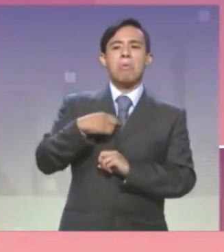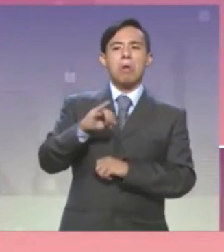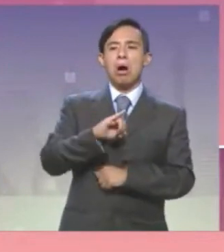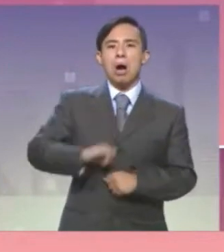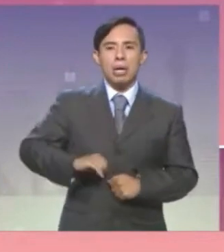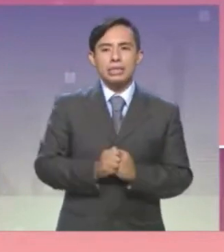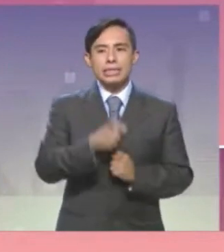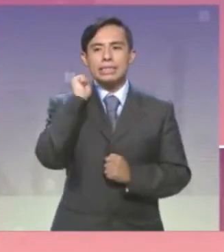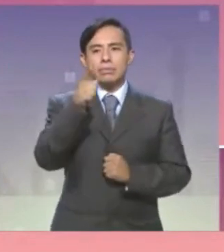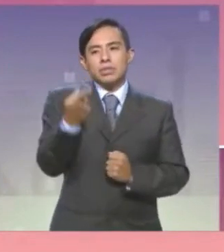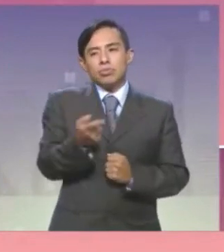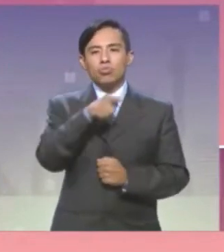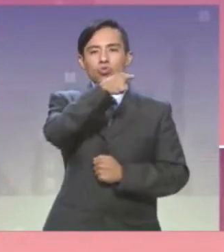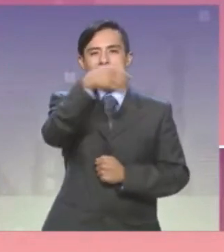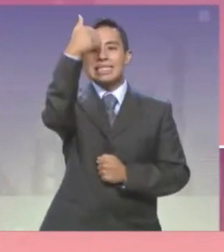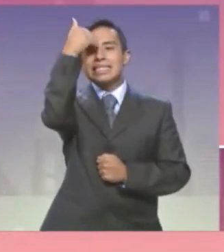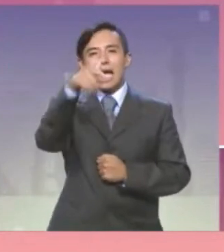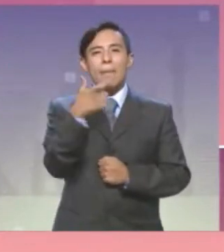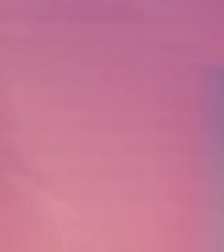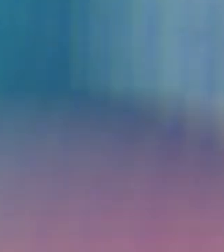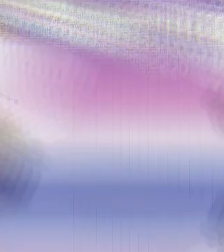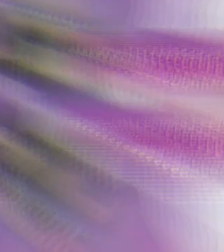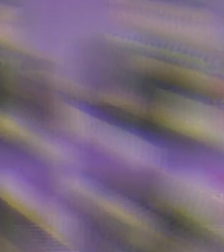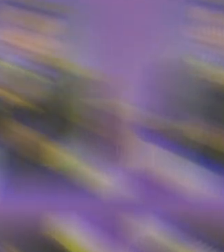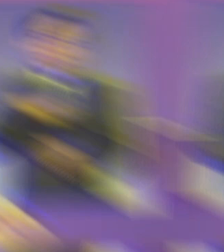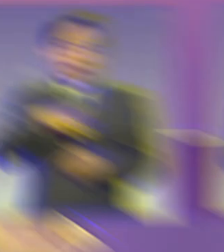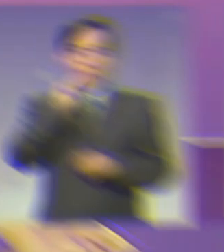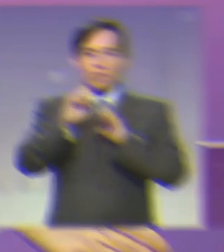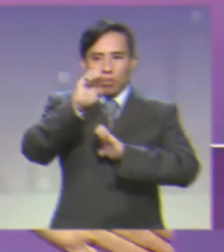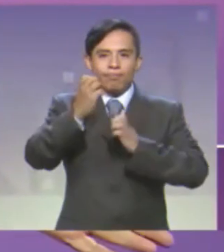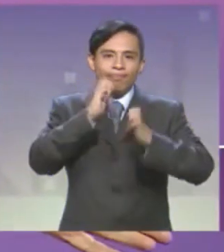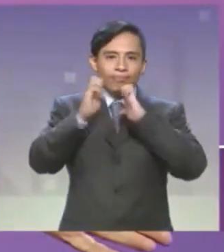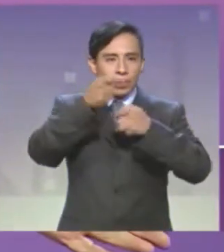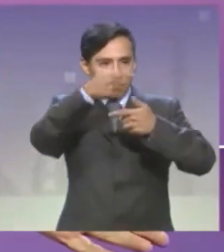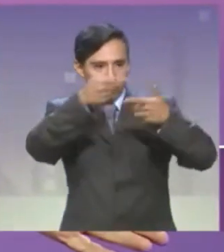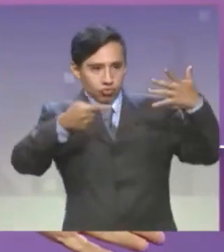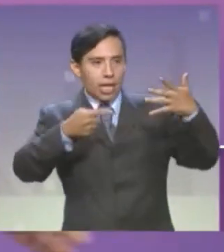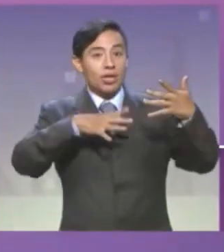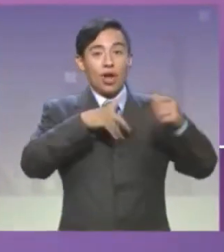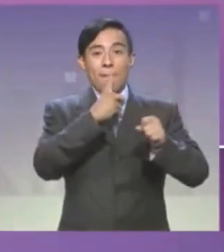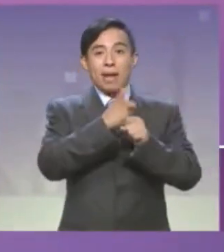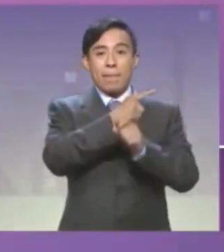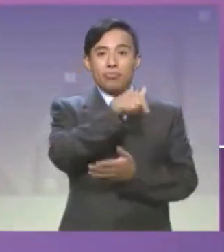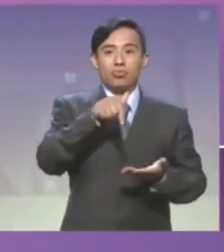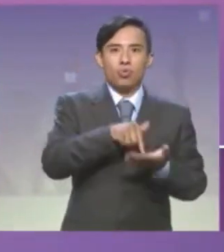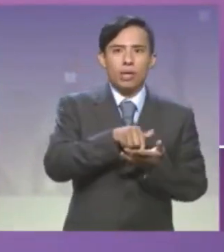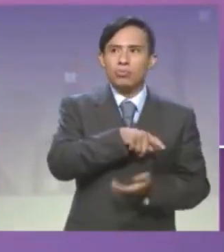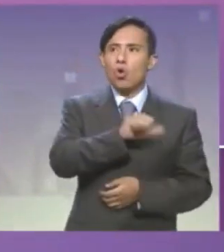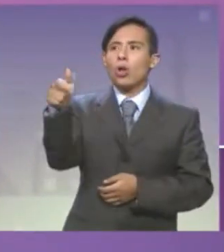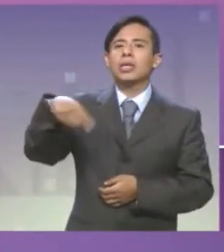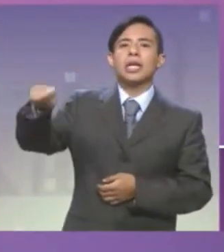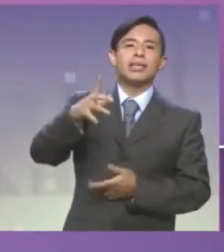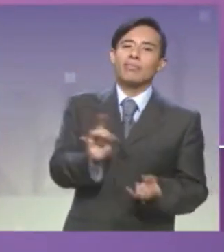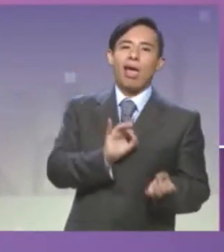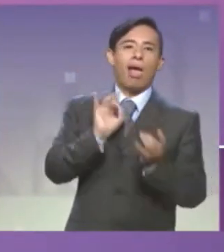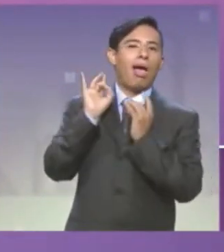control del Congreso. Solo usted sabe dónde está ese dinero público. ¿Es cuánto? ¿Por qué no salen otras candidatas en las encuestas? Pues porque simple y sencillamente